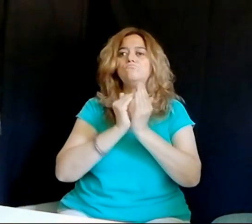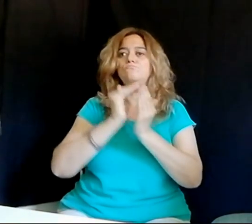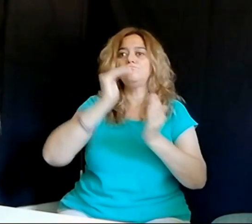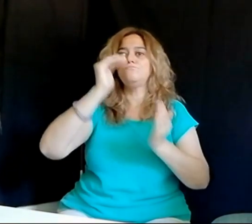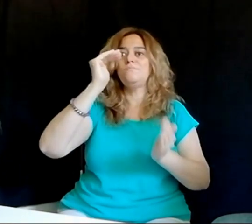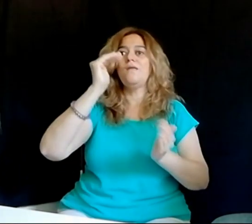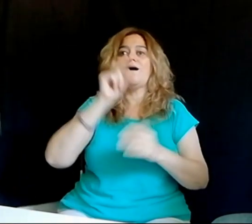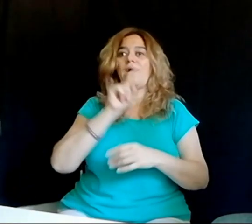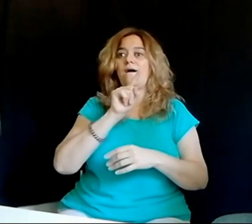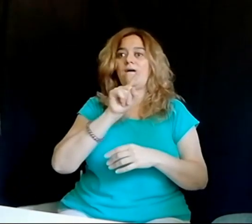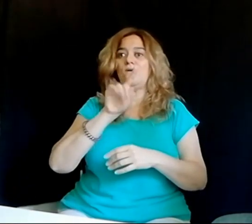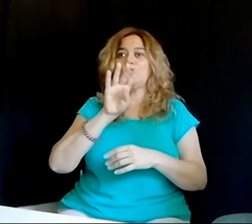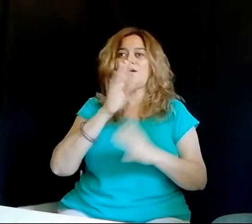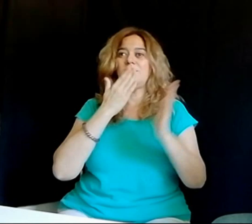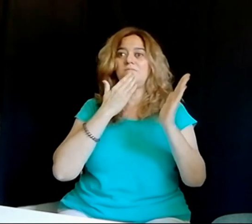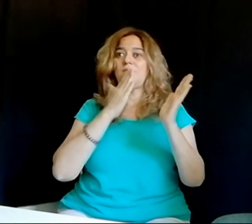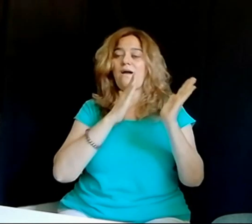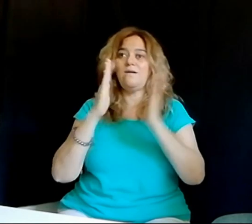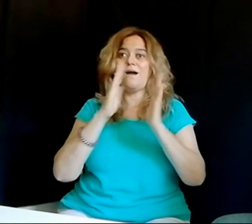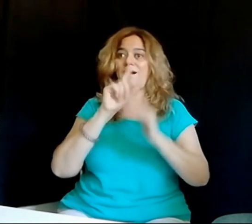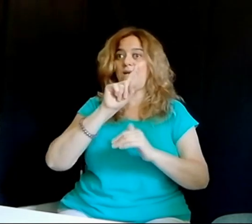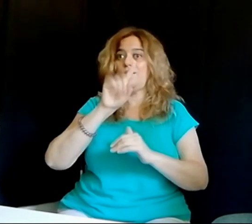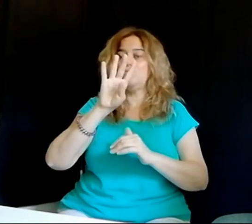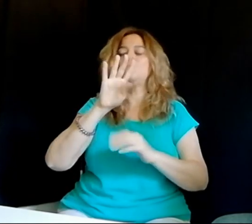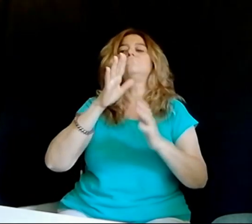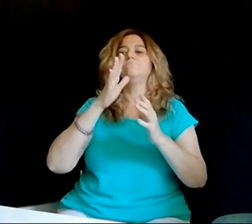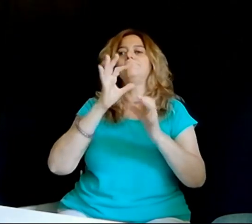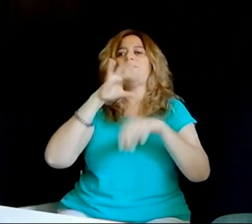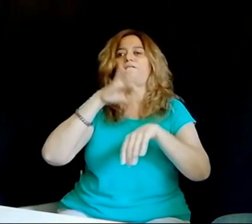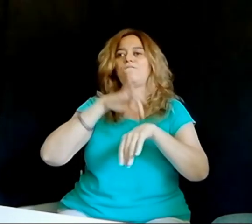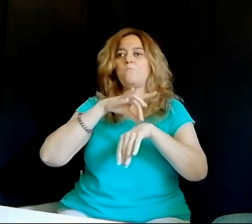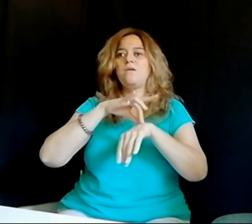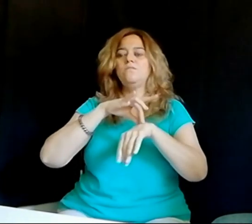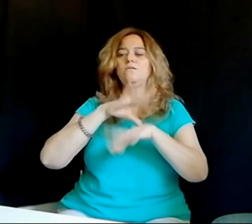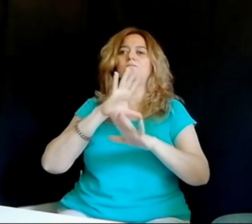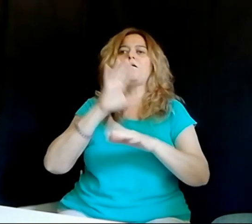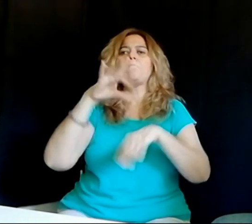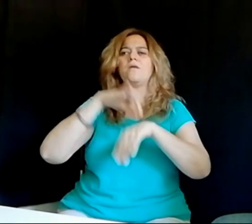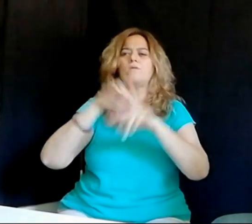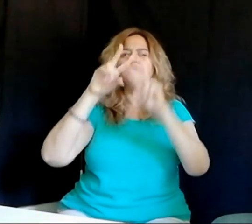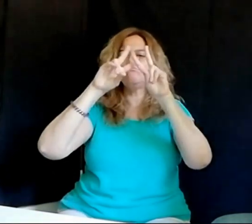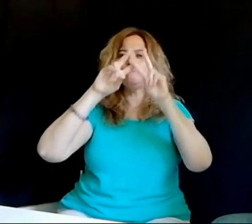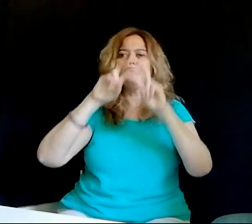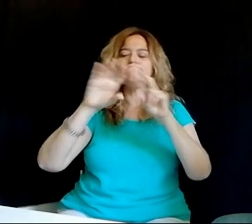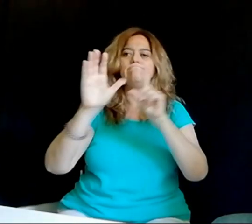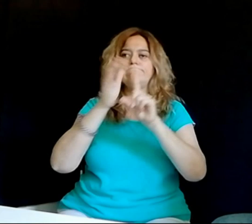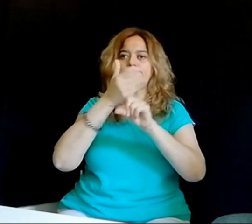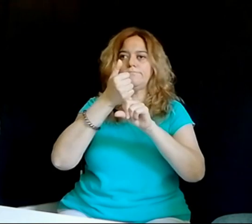profunda y a medida que estoy creciendo, estoy creciendo un poco en la visión. A los 14 años aproximadamente,